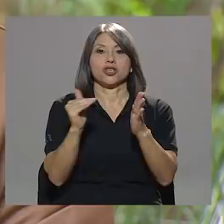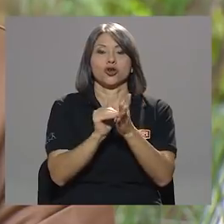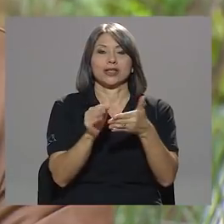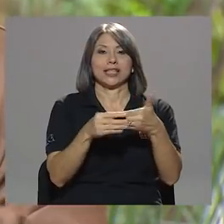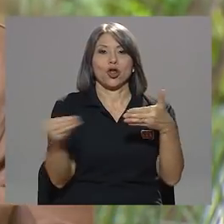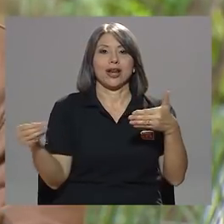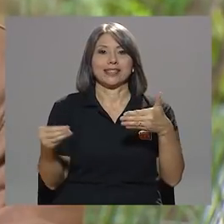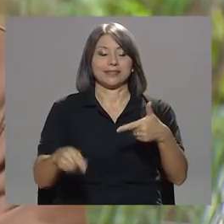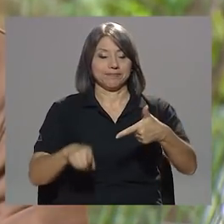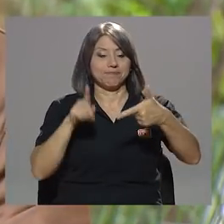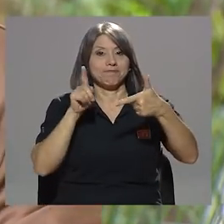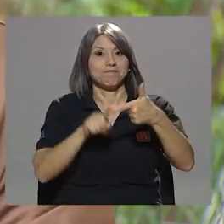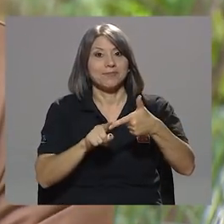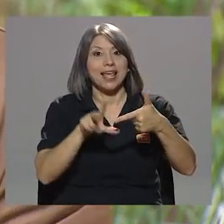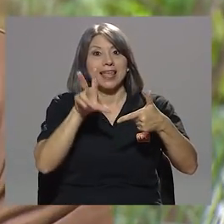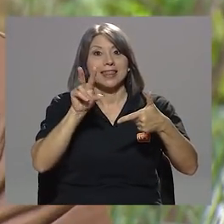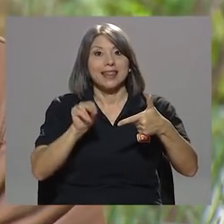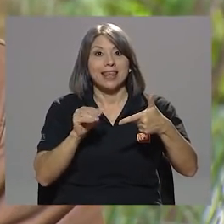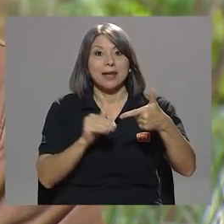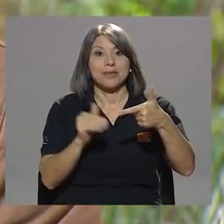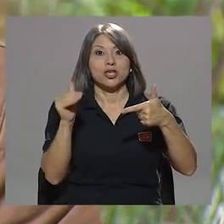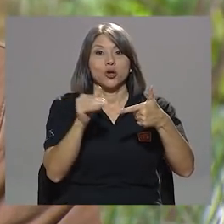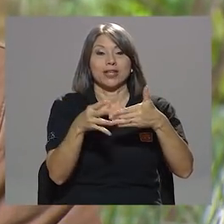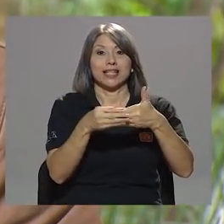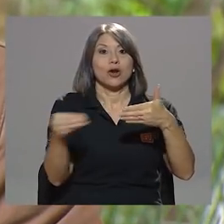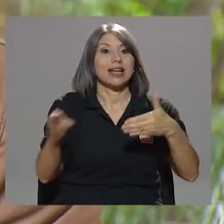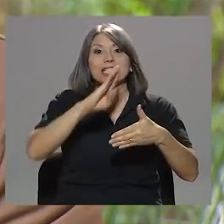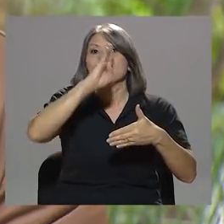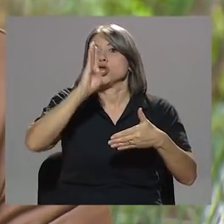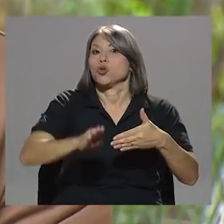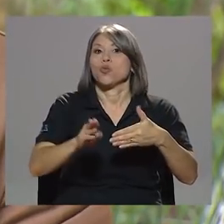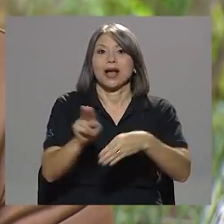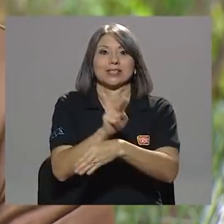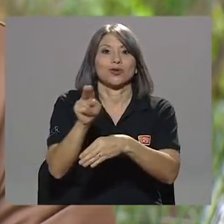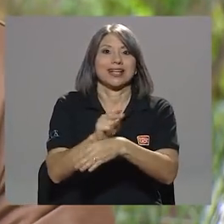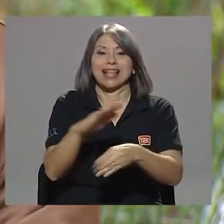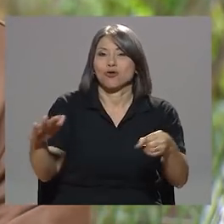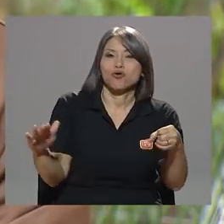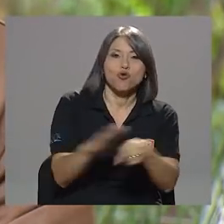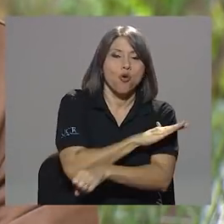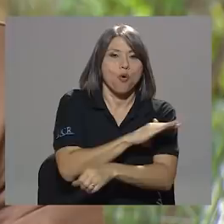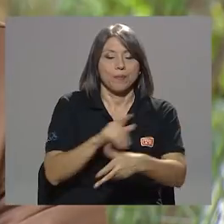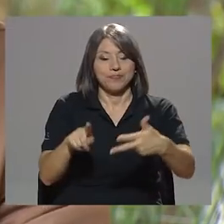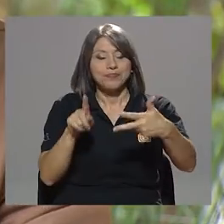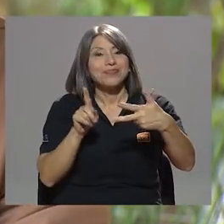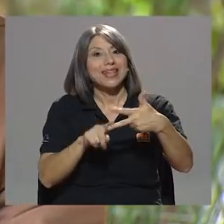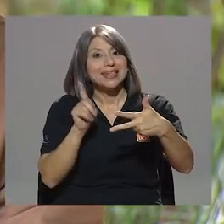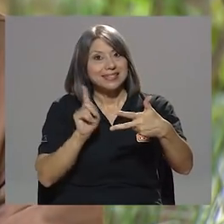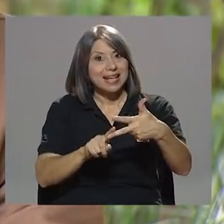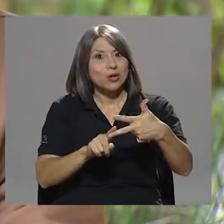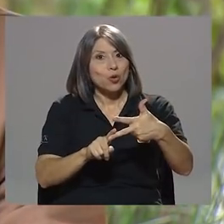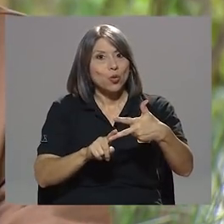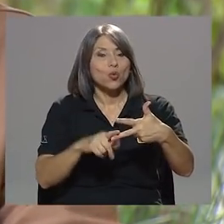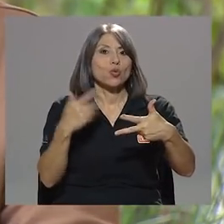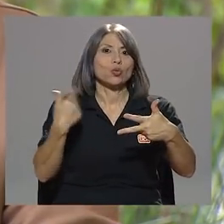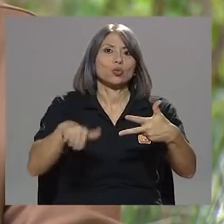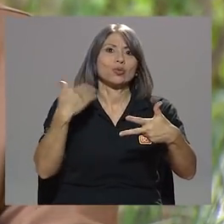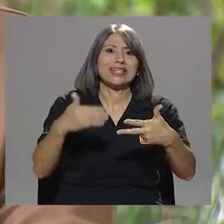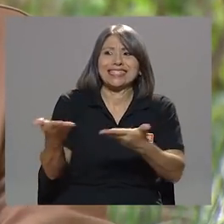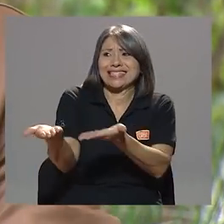Segundo, los 30 millones de dólares nunca se desembolsaron en su totalidad. Tercero, se trajeron una cantidad